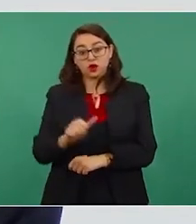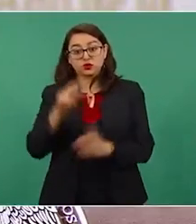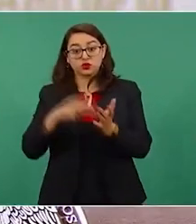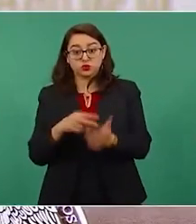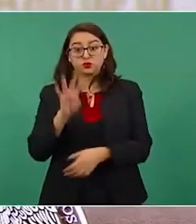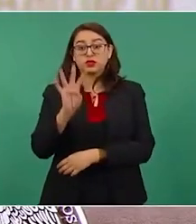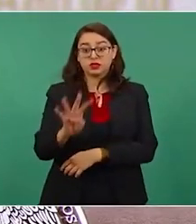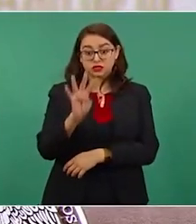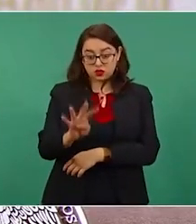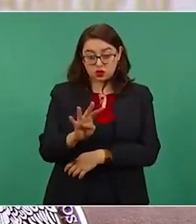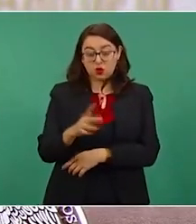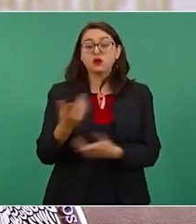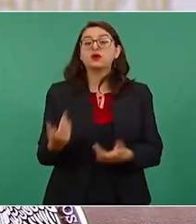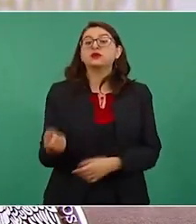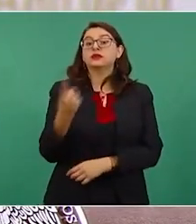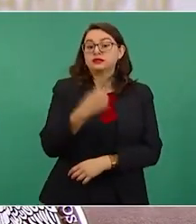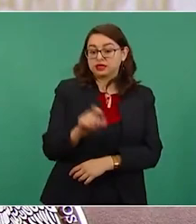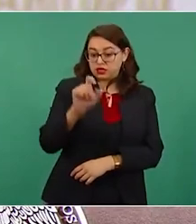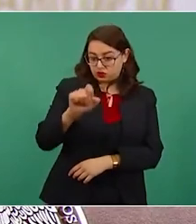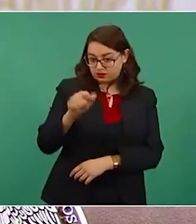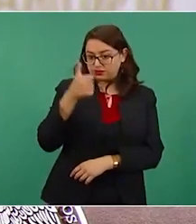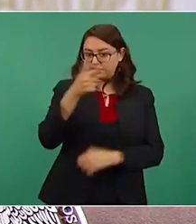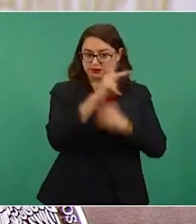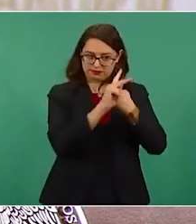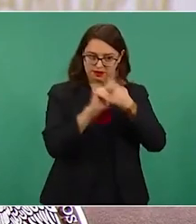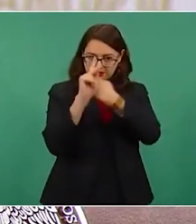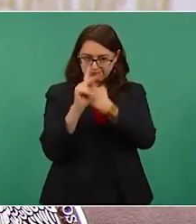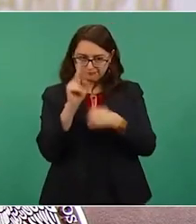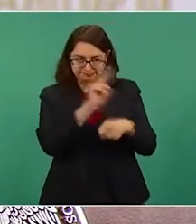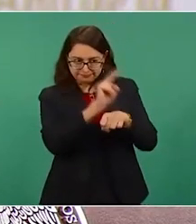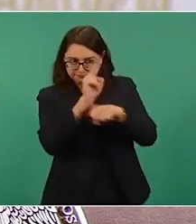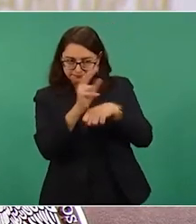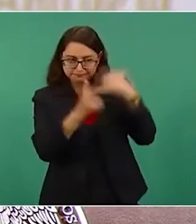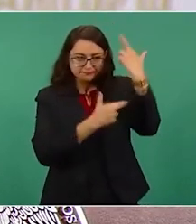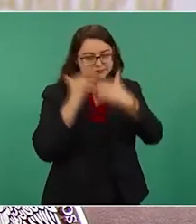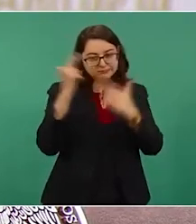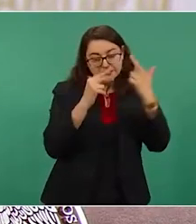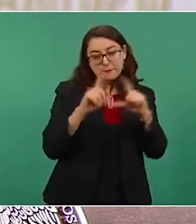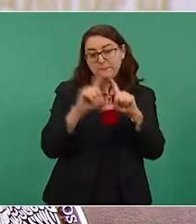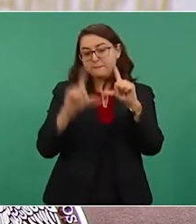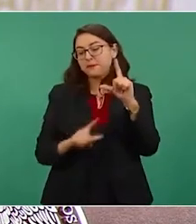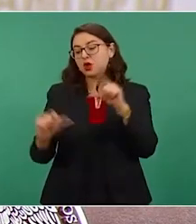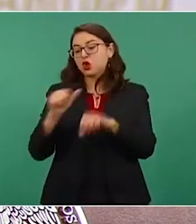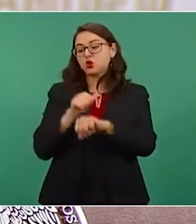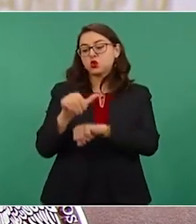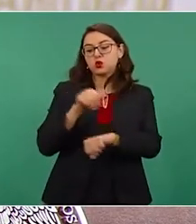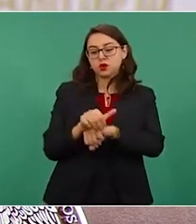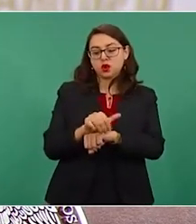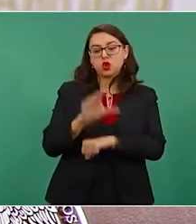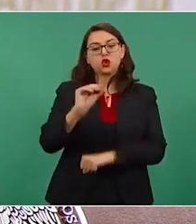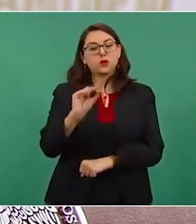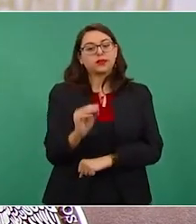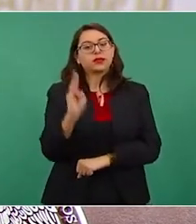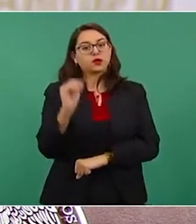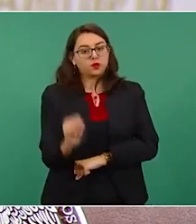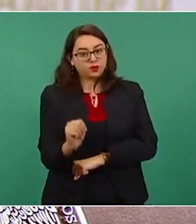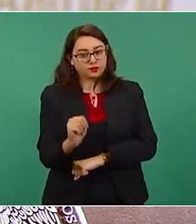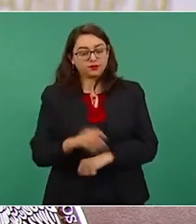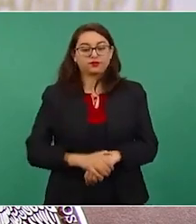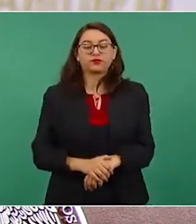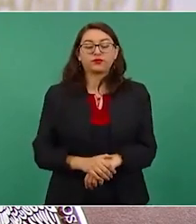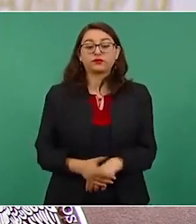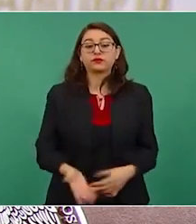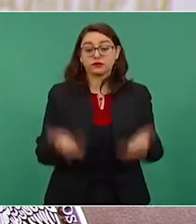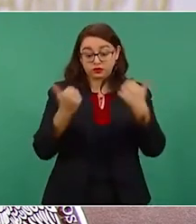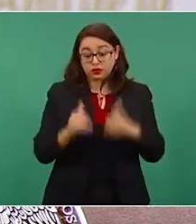organización evaluó a 126 países y colocó a México en el lugar 99. Y